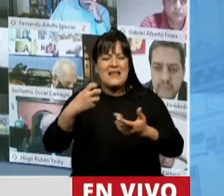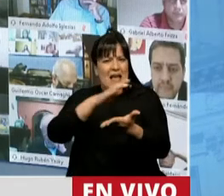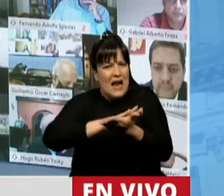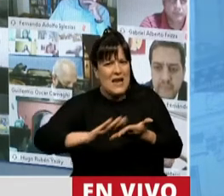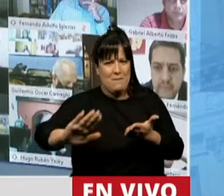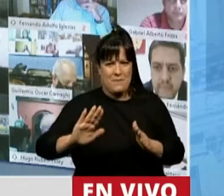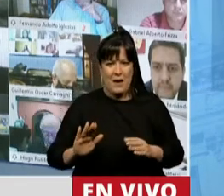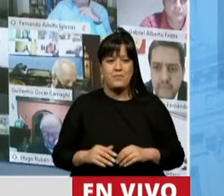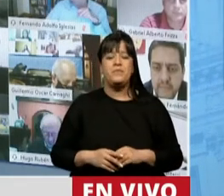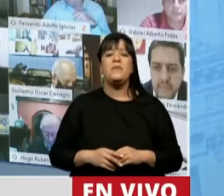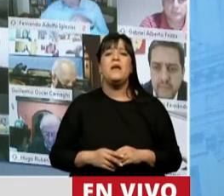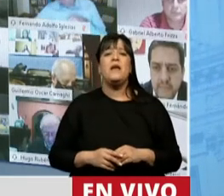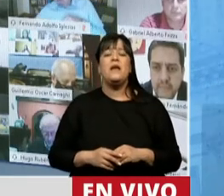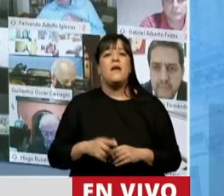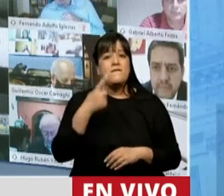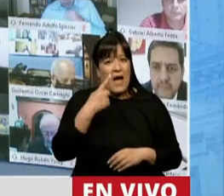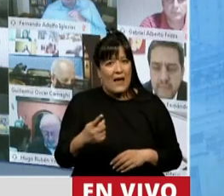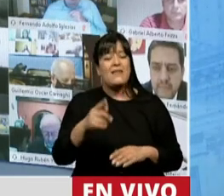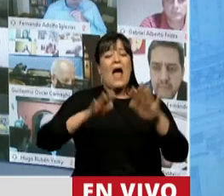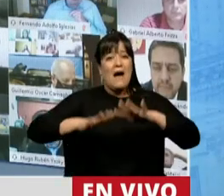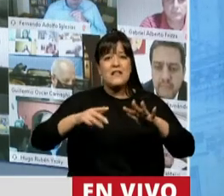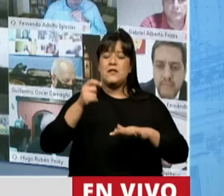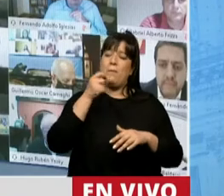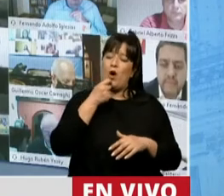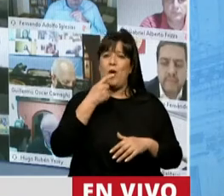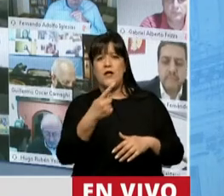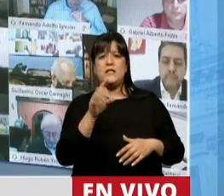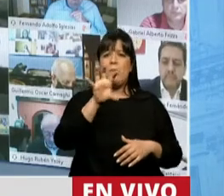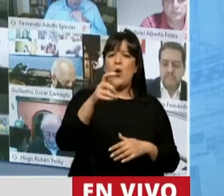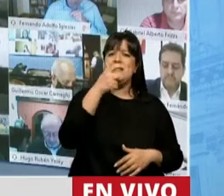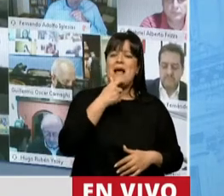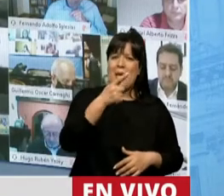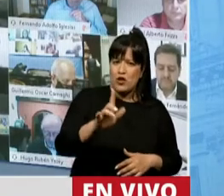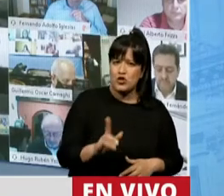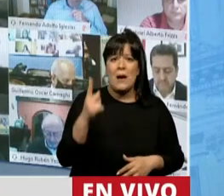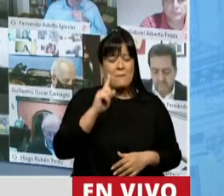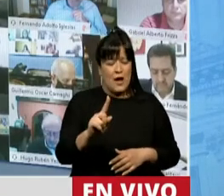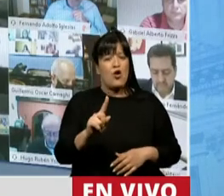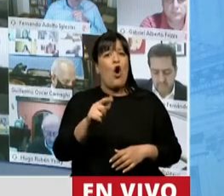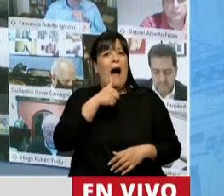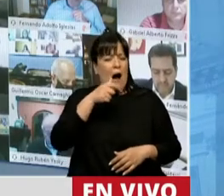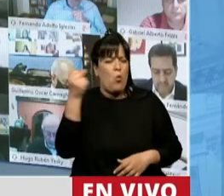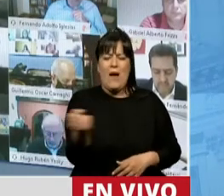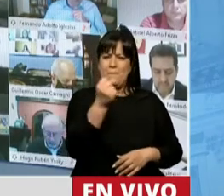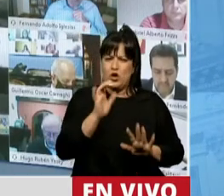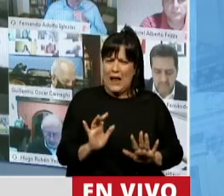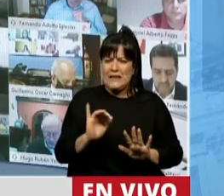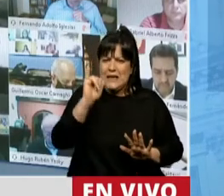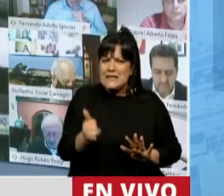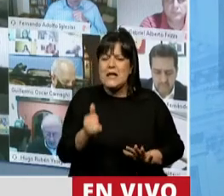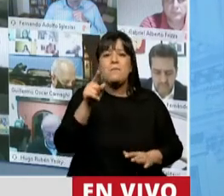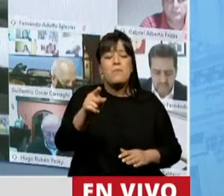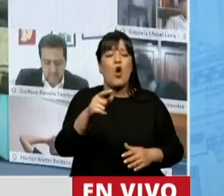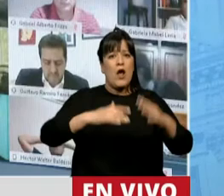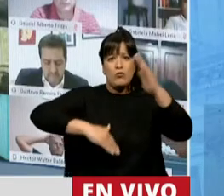señora Presidenta, que por ahí se cuestiona la provincia de Mendoza, pero tanto nos importa el agua, que es una provincia que ha construido